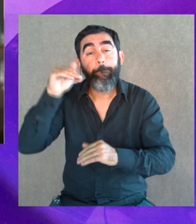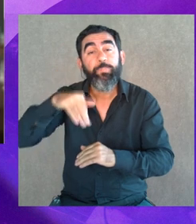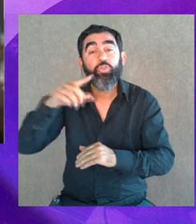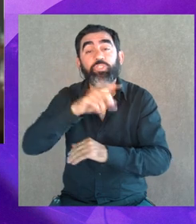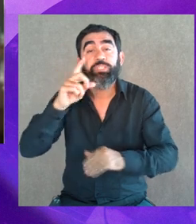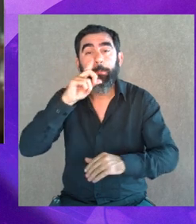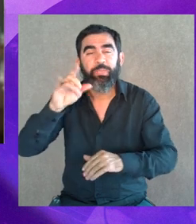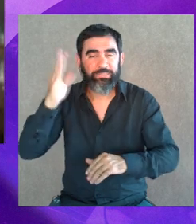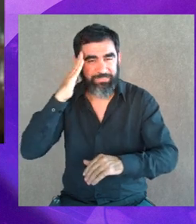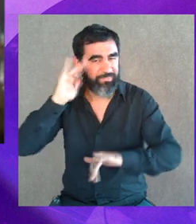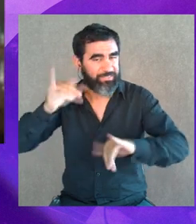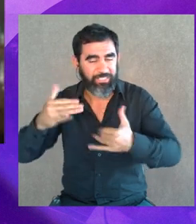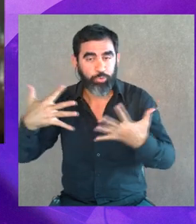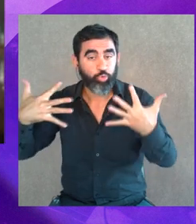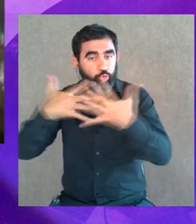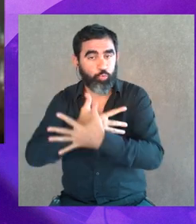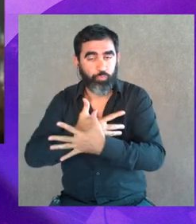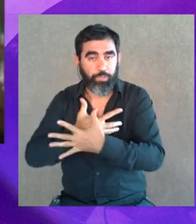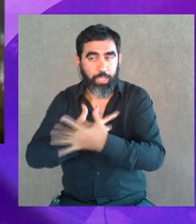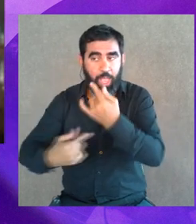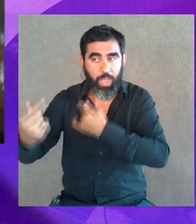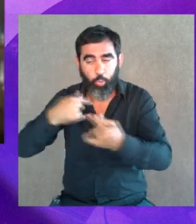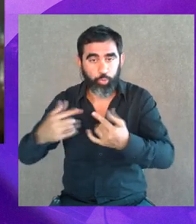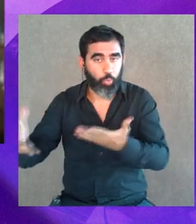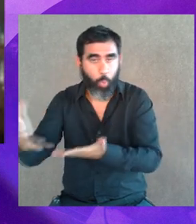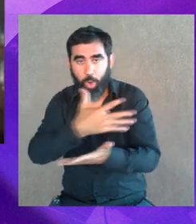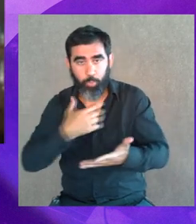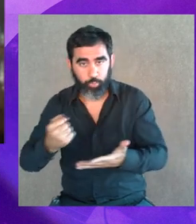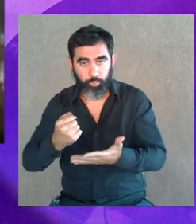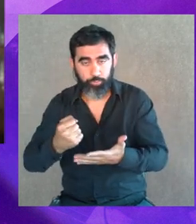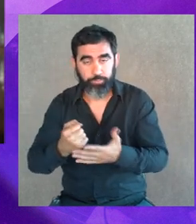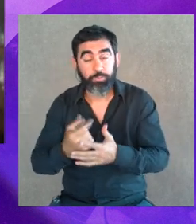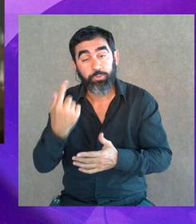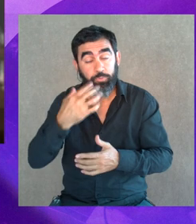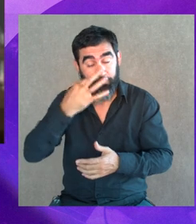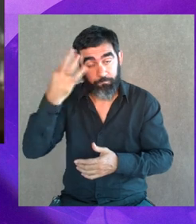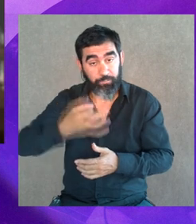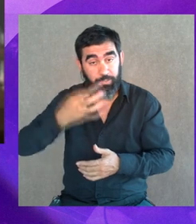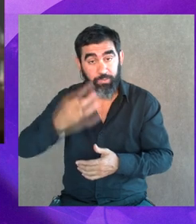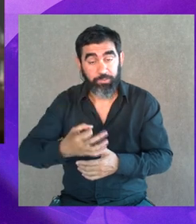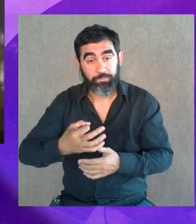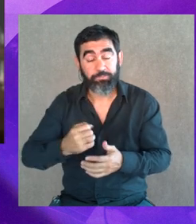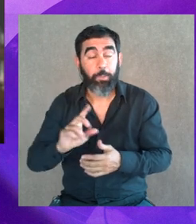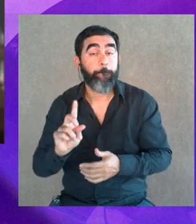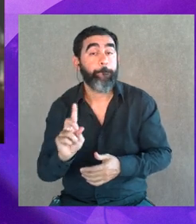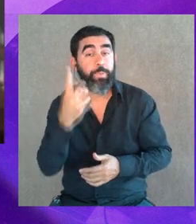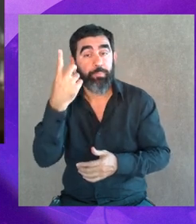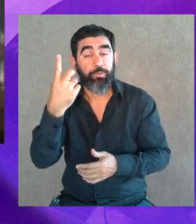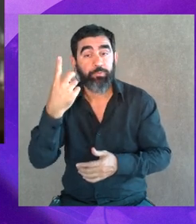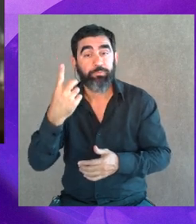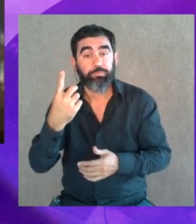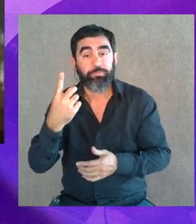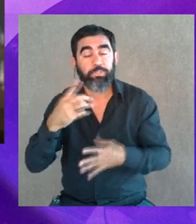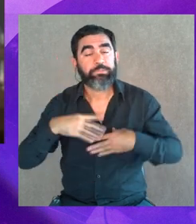es un millón cien que ya tienen clarito que les está pasando este tipo de cosas. Entonces, en realidad, lo